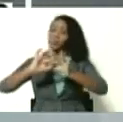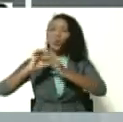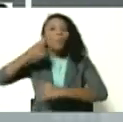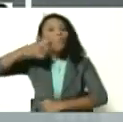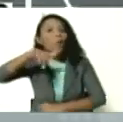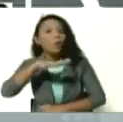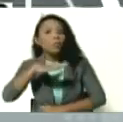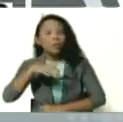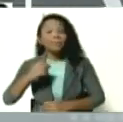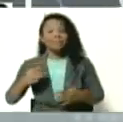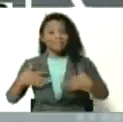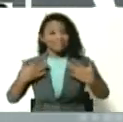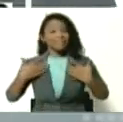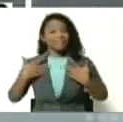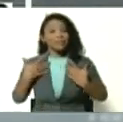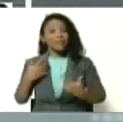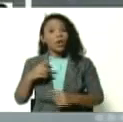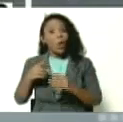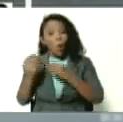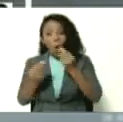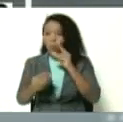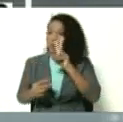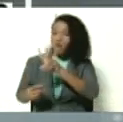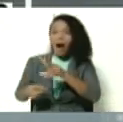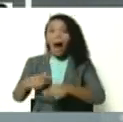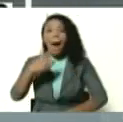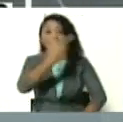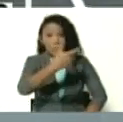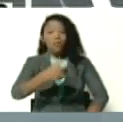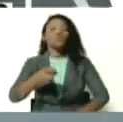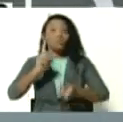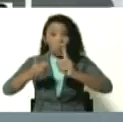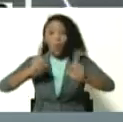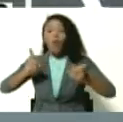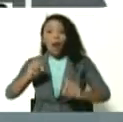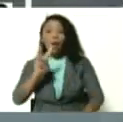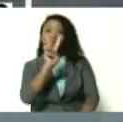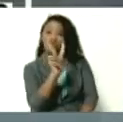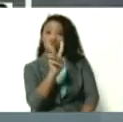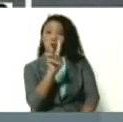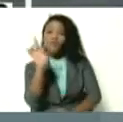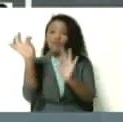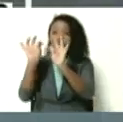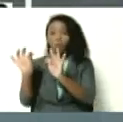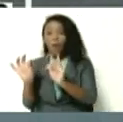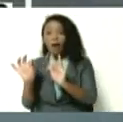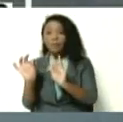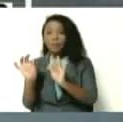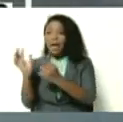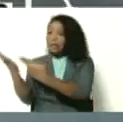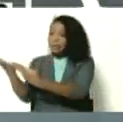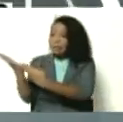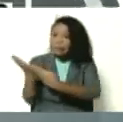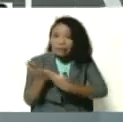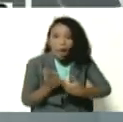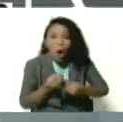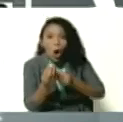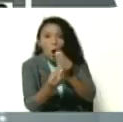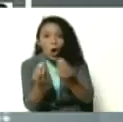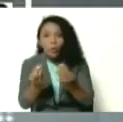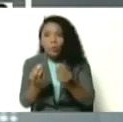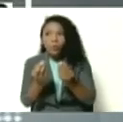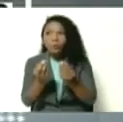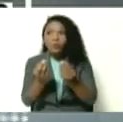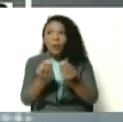es muy emocionante en este momento ver como ya hay gente en algunos puntos recibiendo esta caravana como vuelvo a repetirlo de